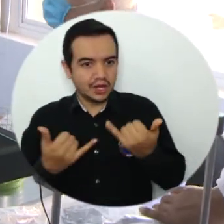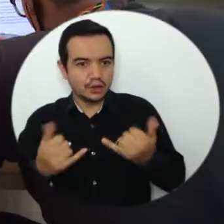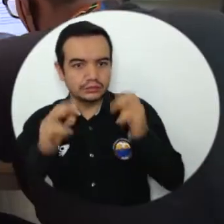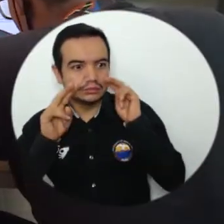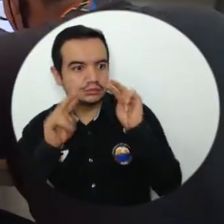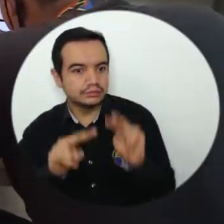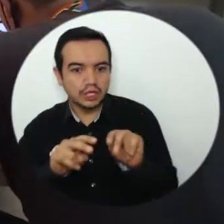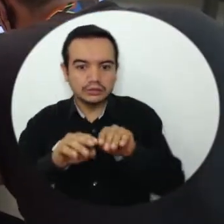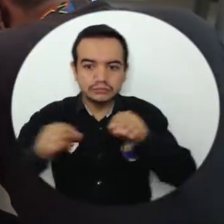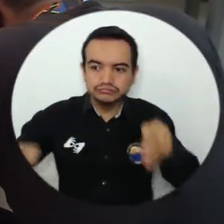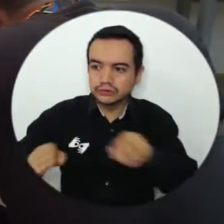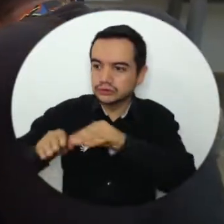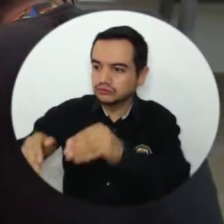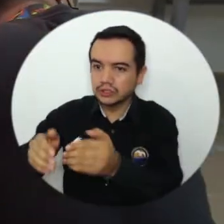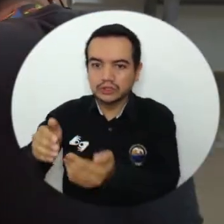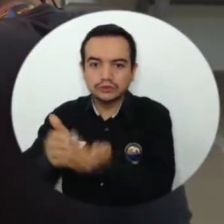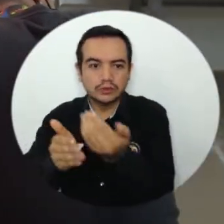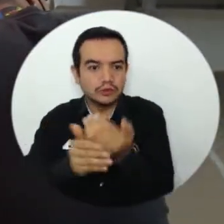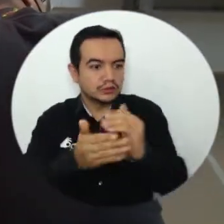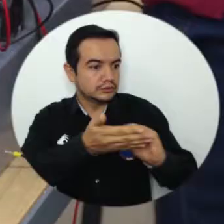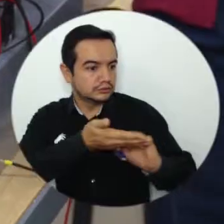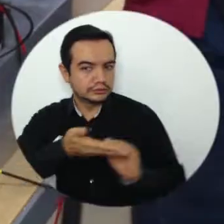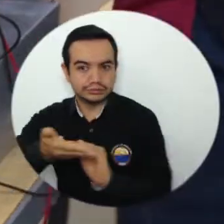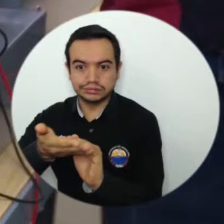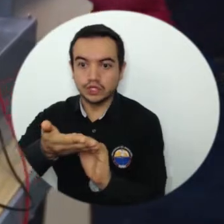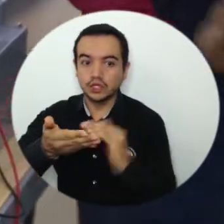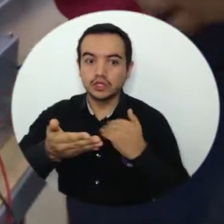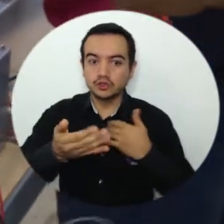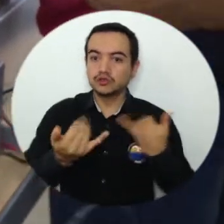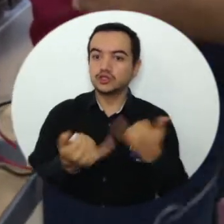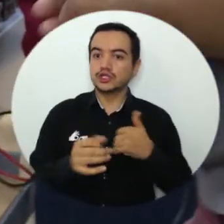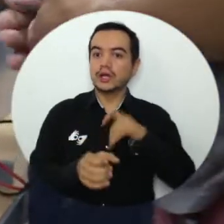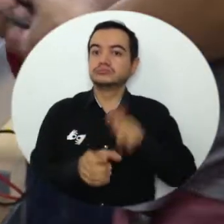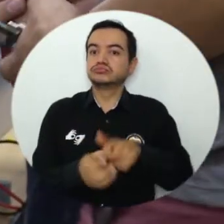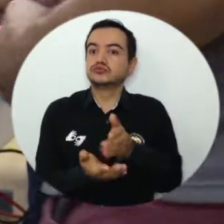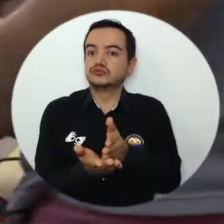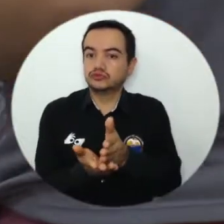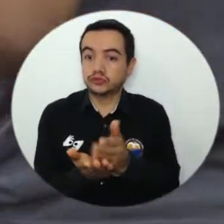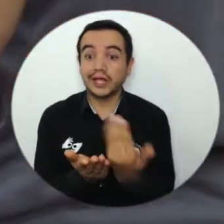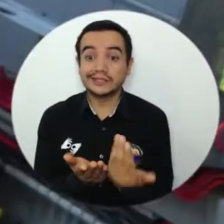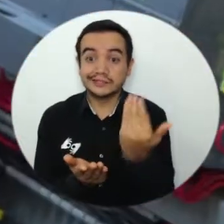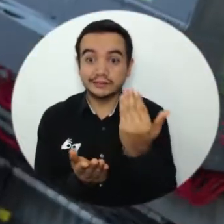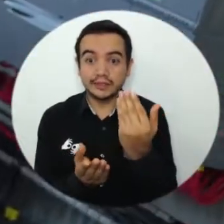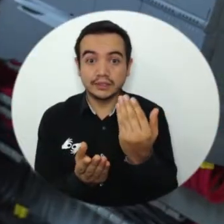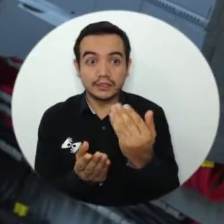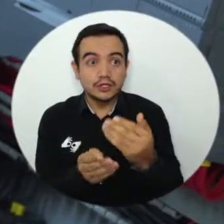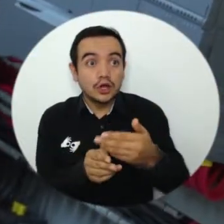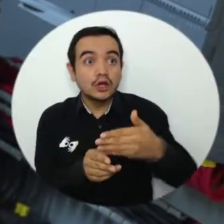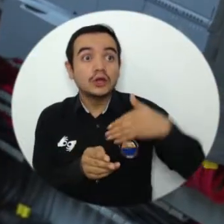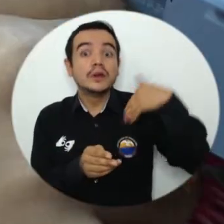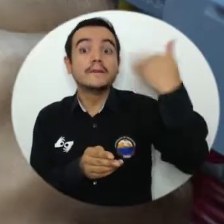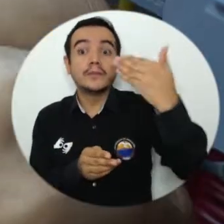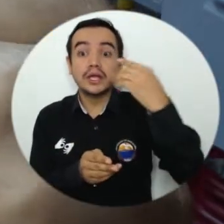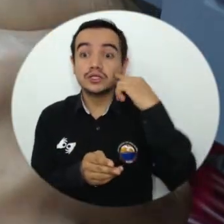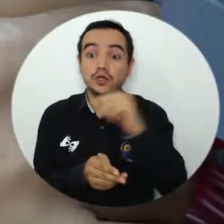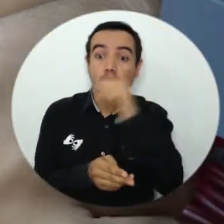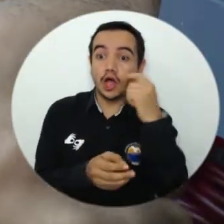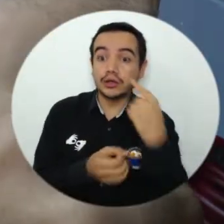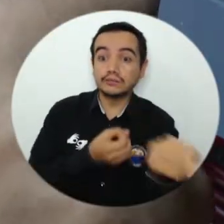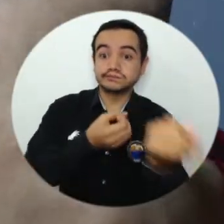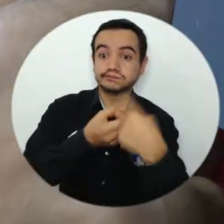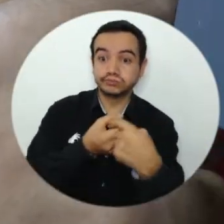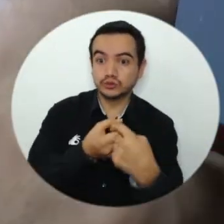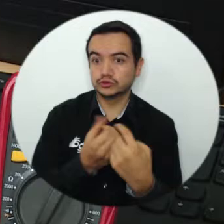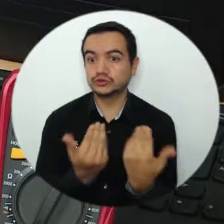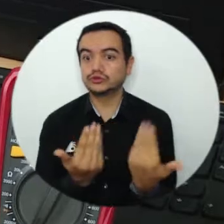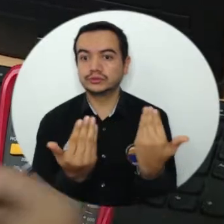la construcción de estos módulos, esto nos beneficia a los que ya estamos en la carrera, las futuras generaciones del mismo programa que viene, todos